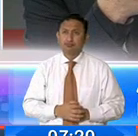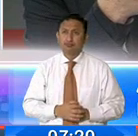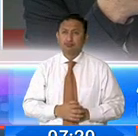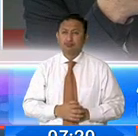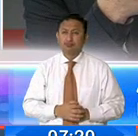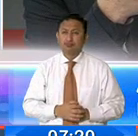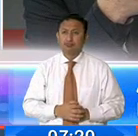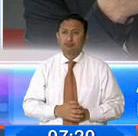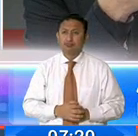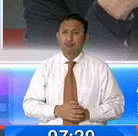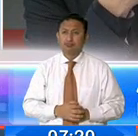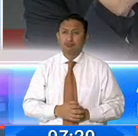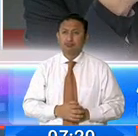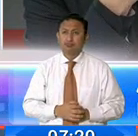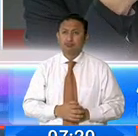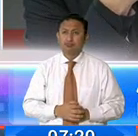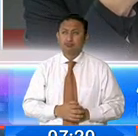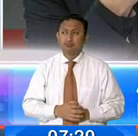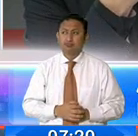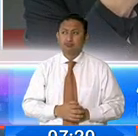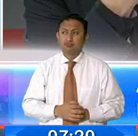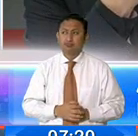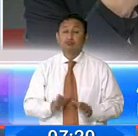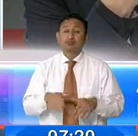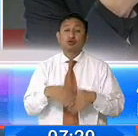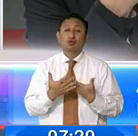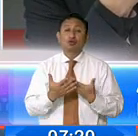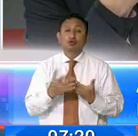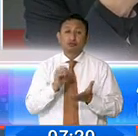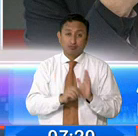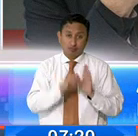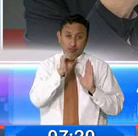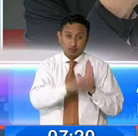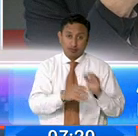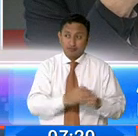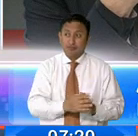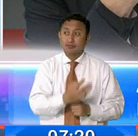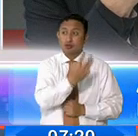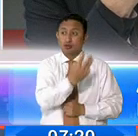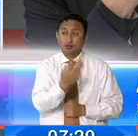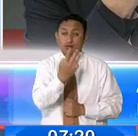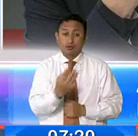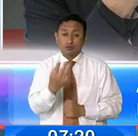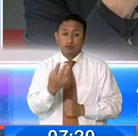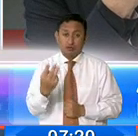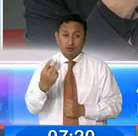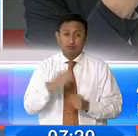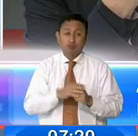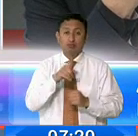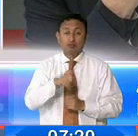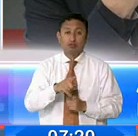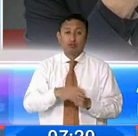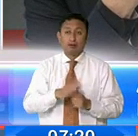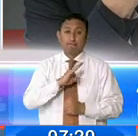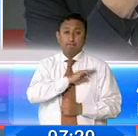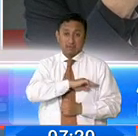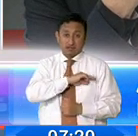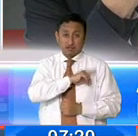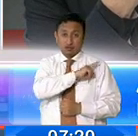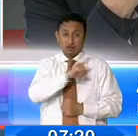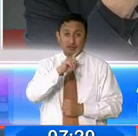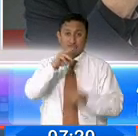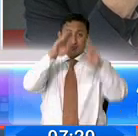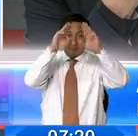la página en donde se puede donar, repito, es www.misionnavidad